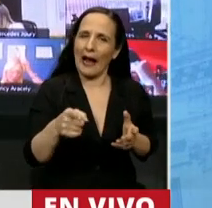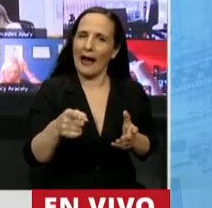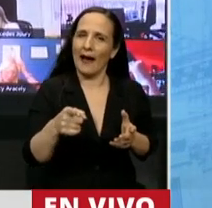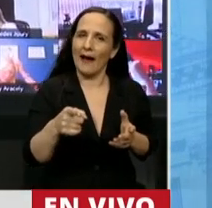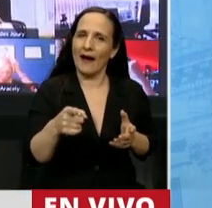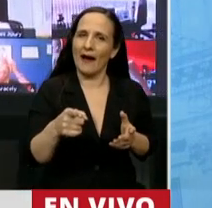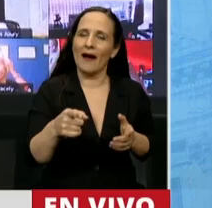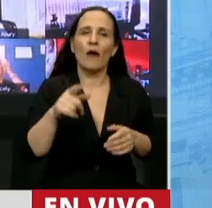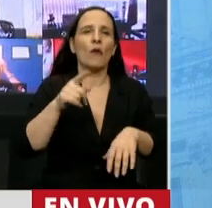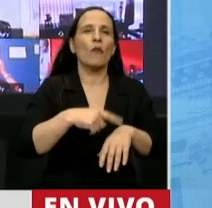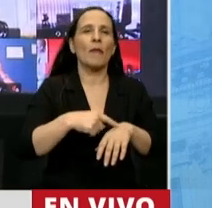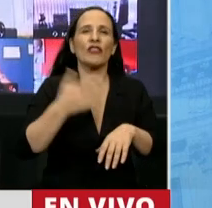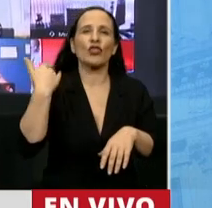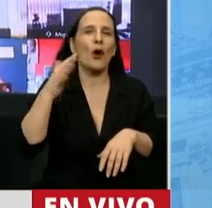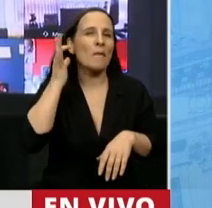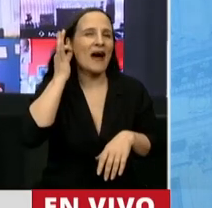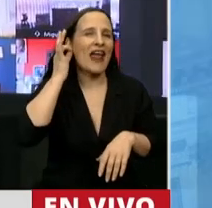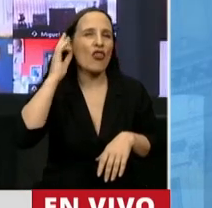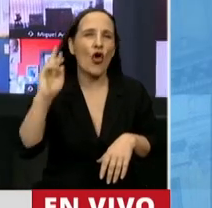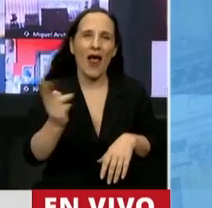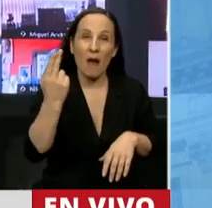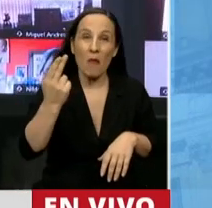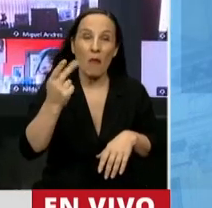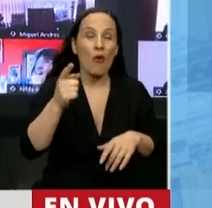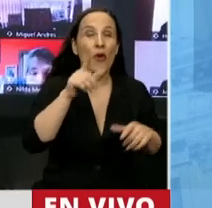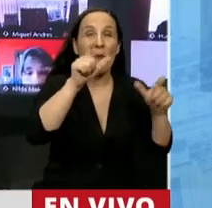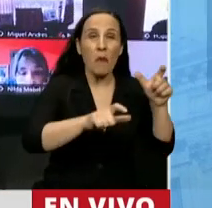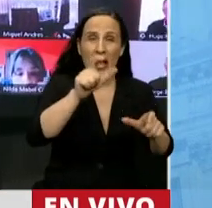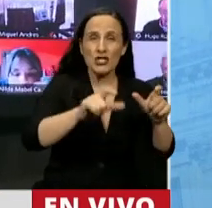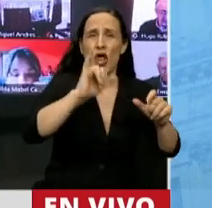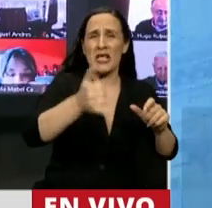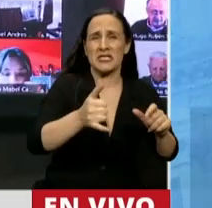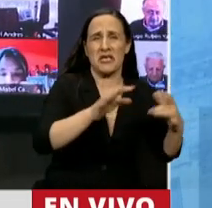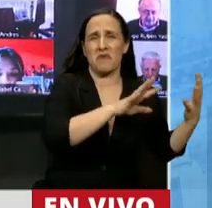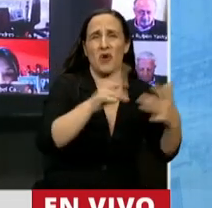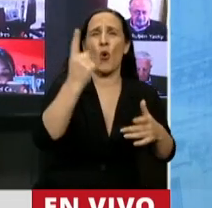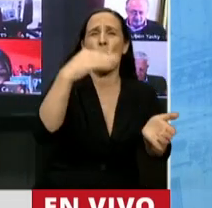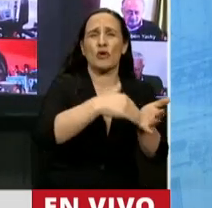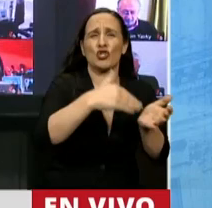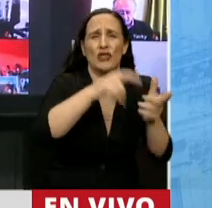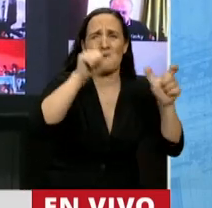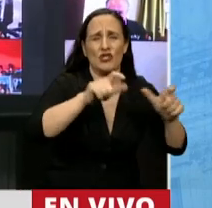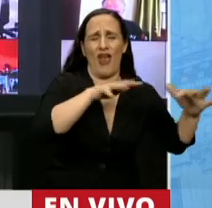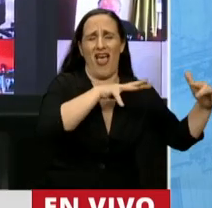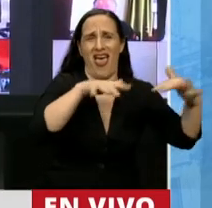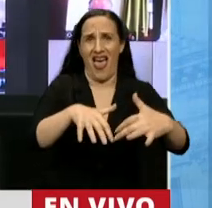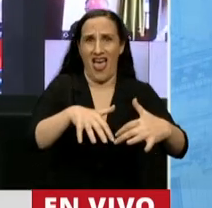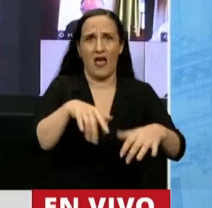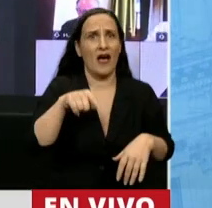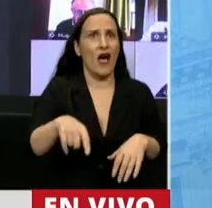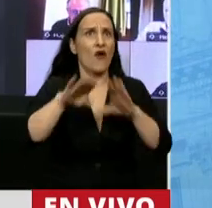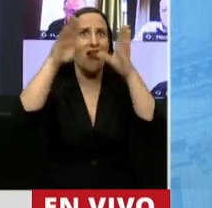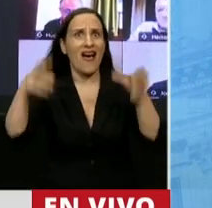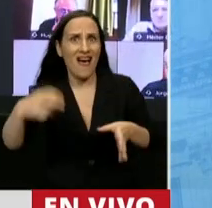el velorio de Maradona, en donde les parecía razonable que se agolparan un millón de personas, mientras la Cámara de Diputados